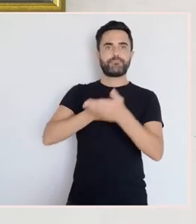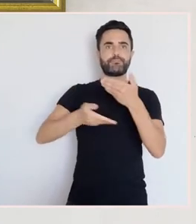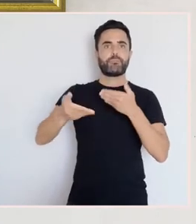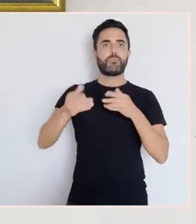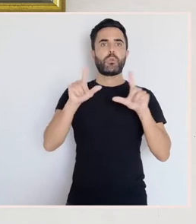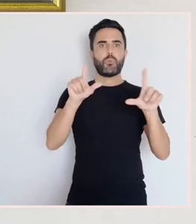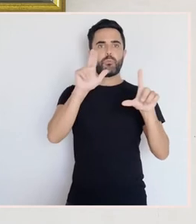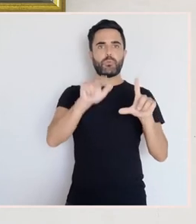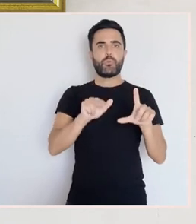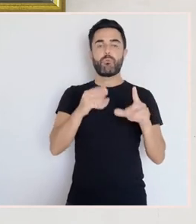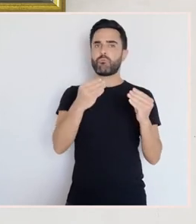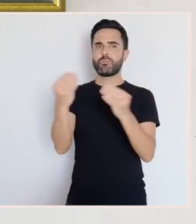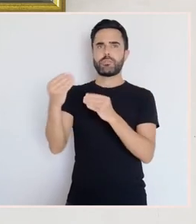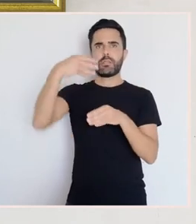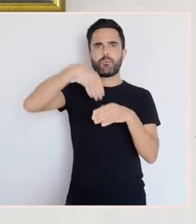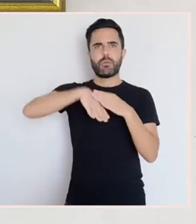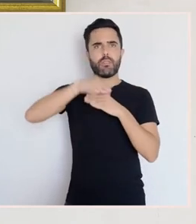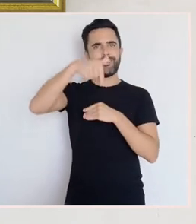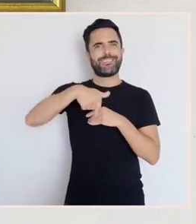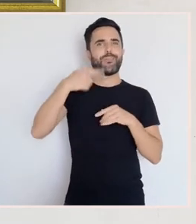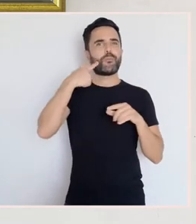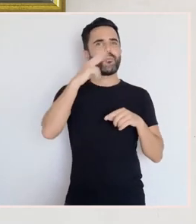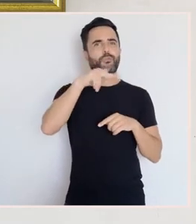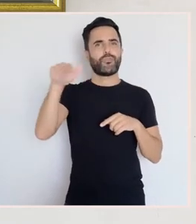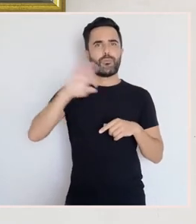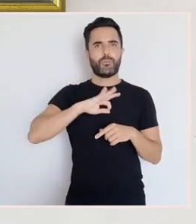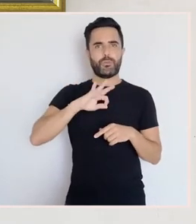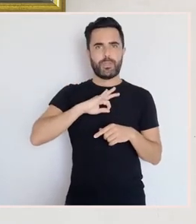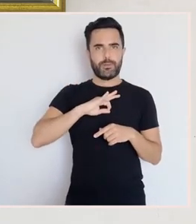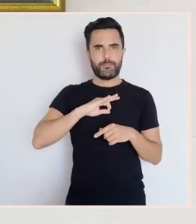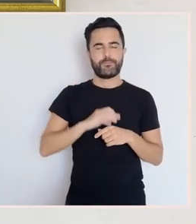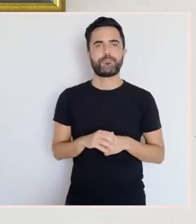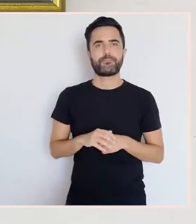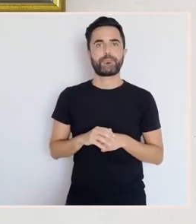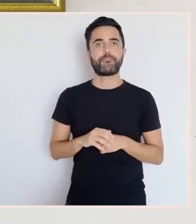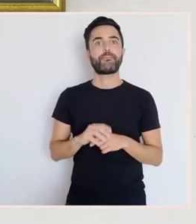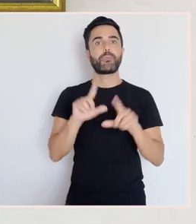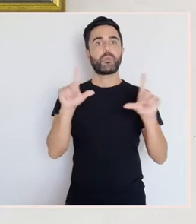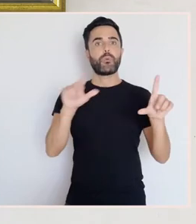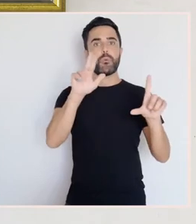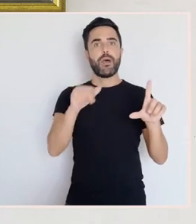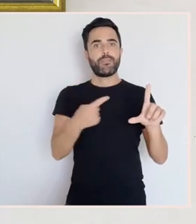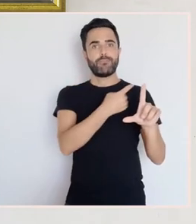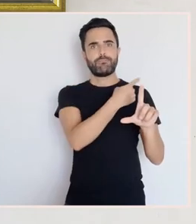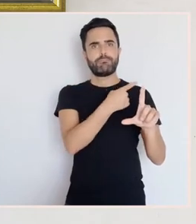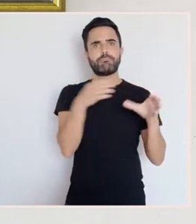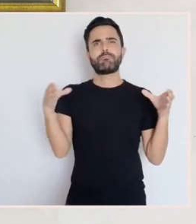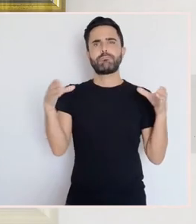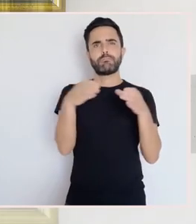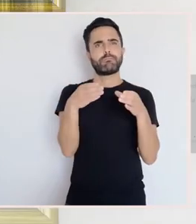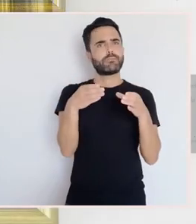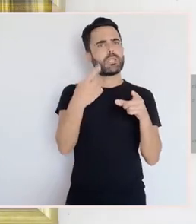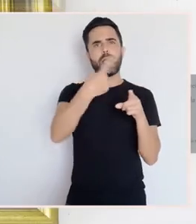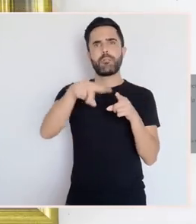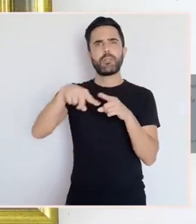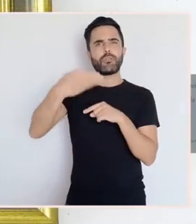Bueno, como vos dicía, na obra Asuntando Fallas, ou Apoñando Fallas, pois, concéntrase un pouco o que son